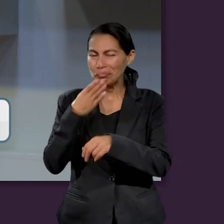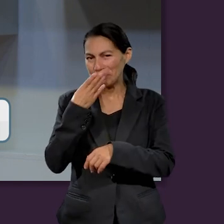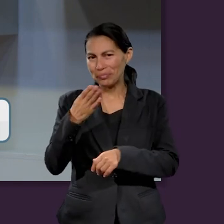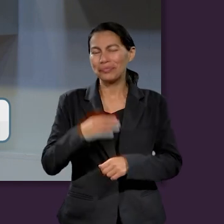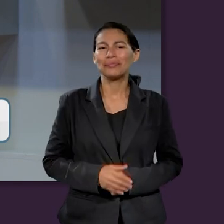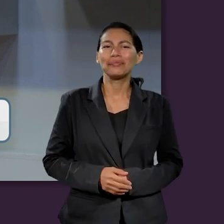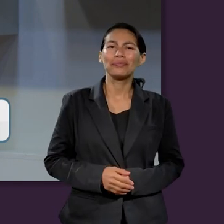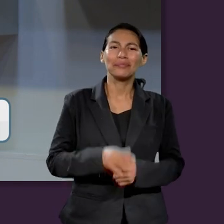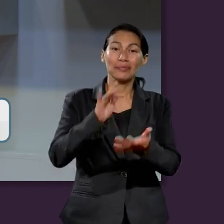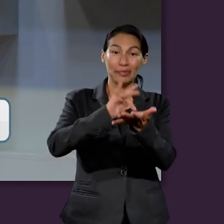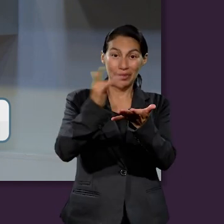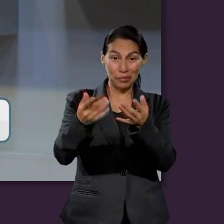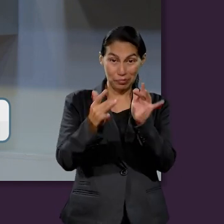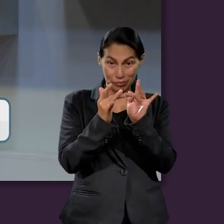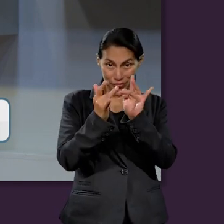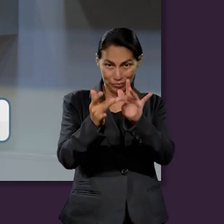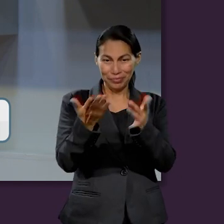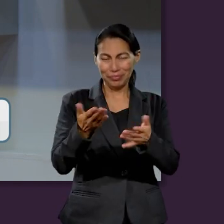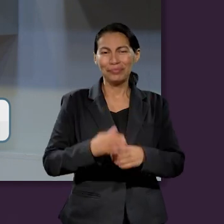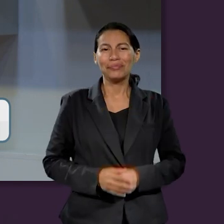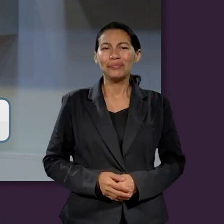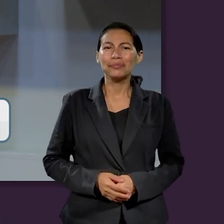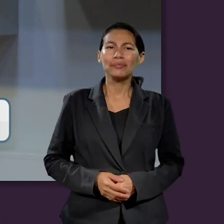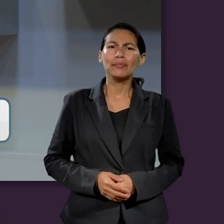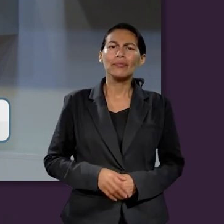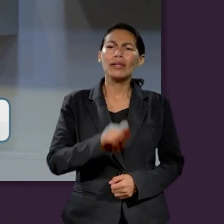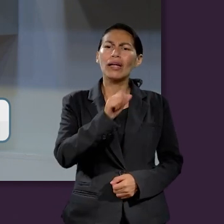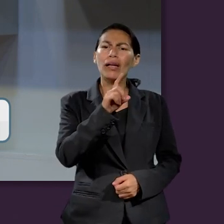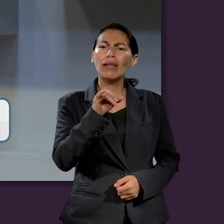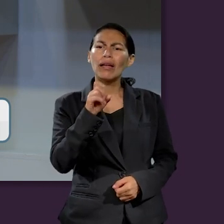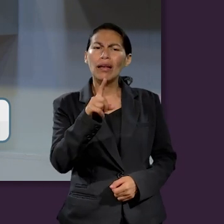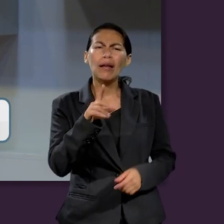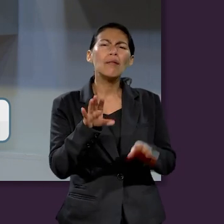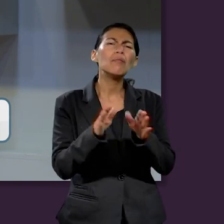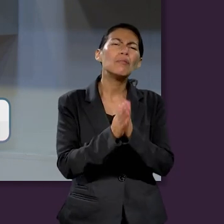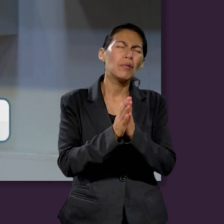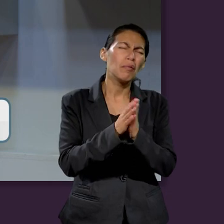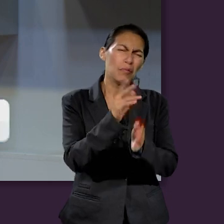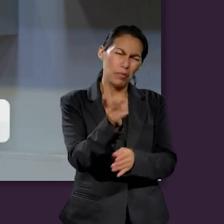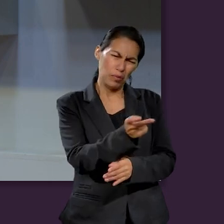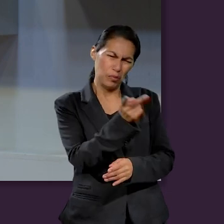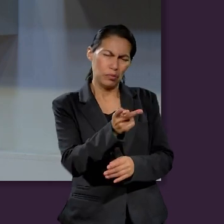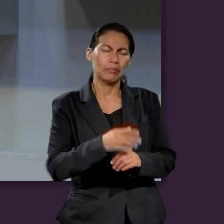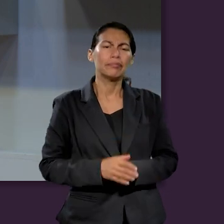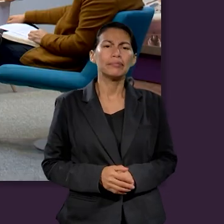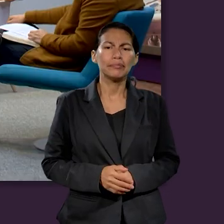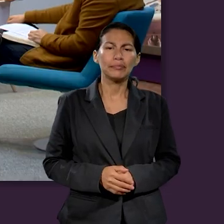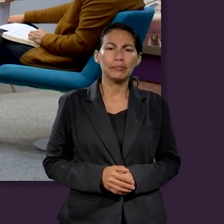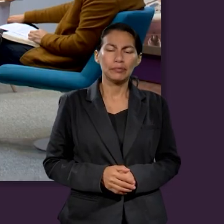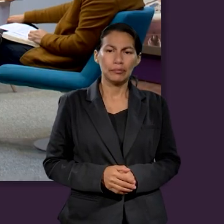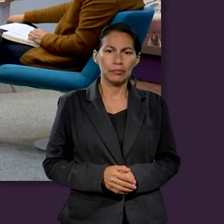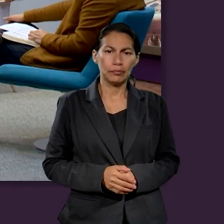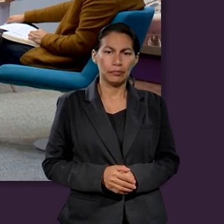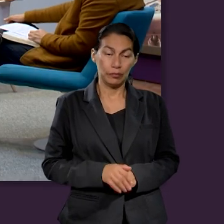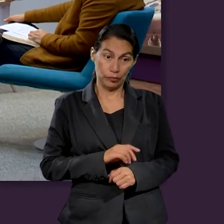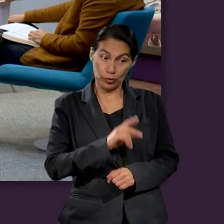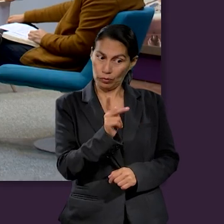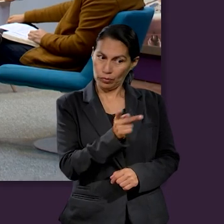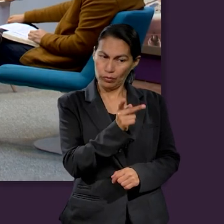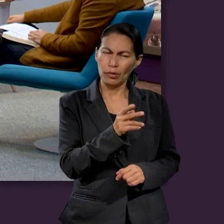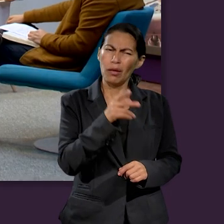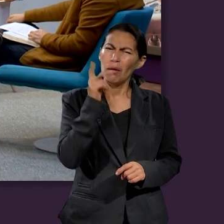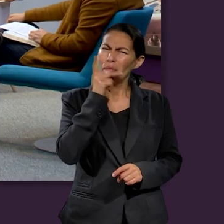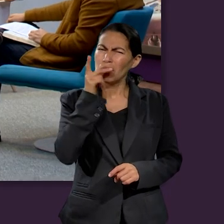hablando. Gracias por continuar aquí con nosotros y Adiel, quisiera hacerte una pregunta. El pastor